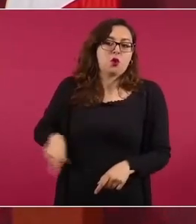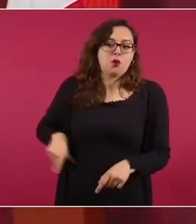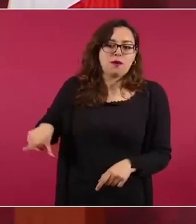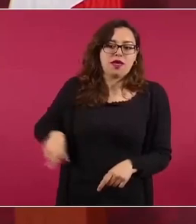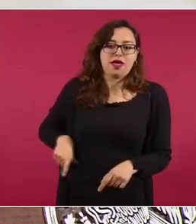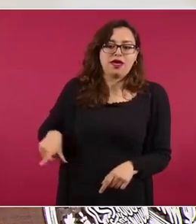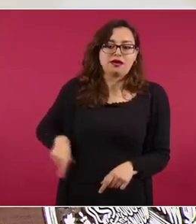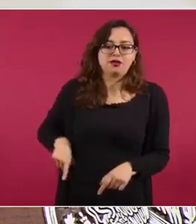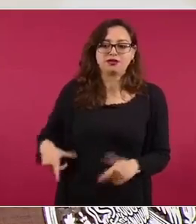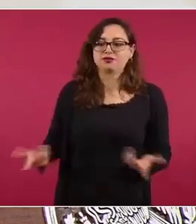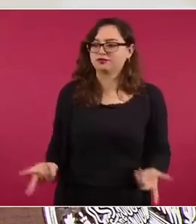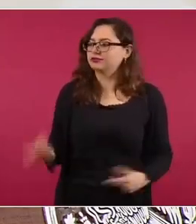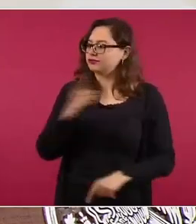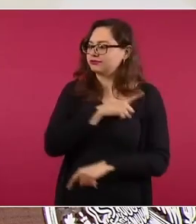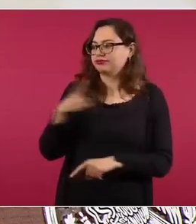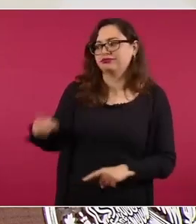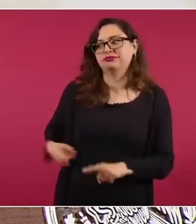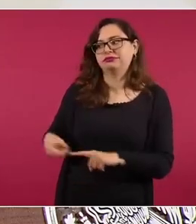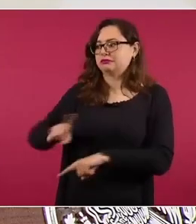y vamos